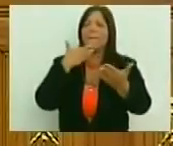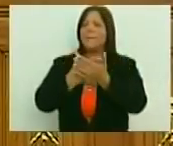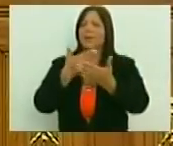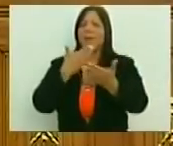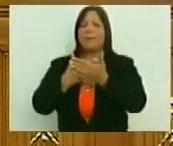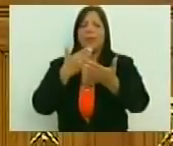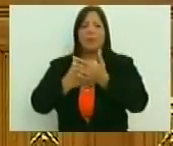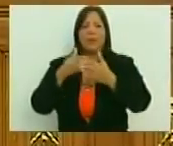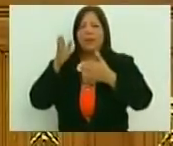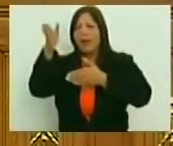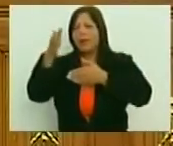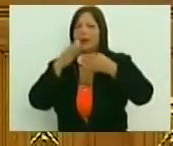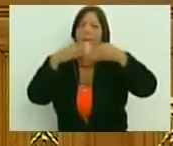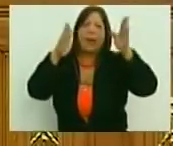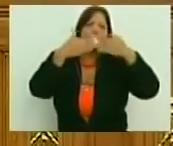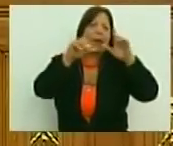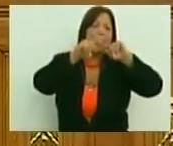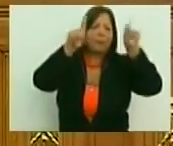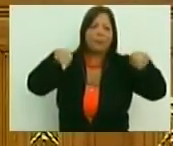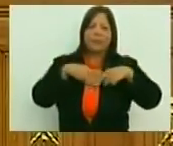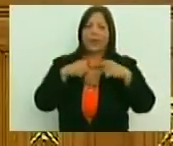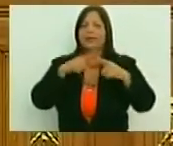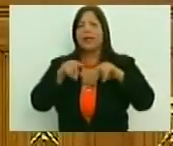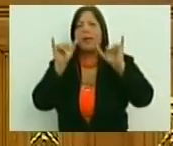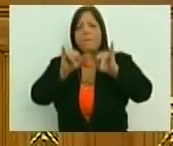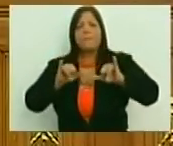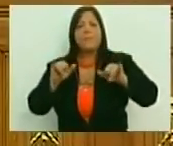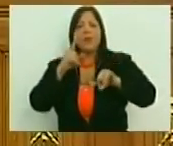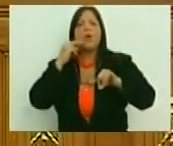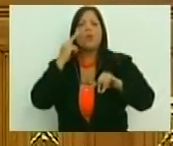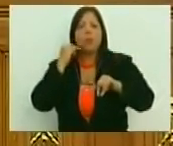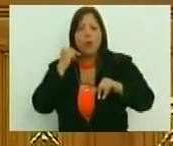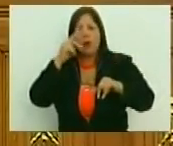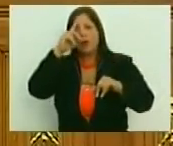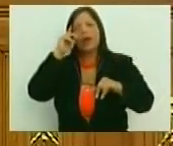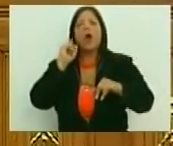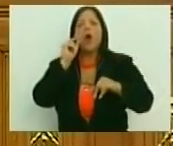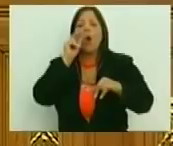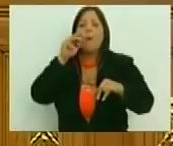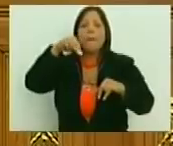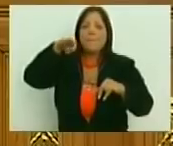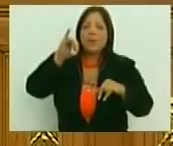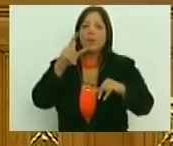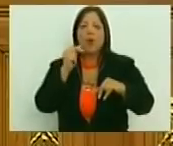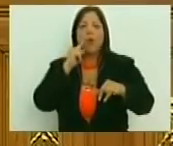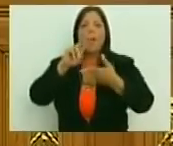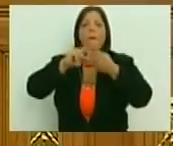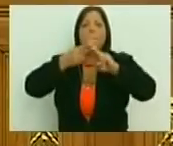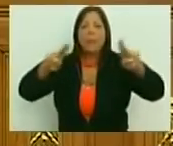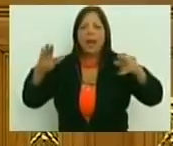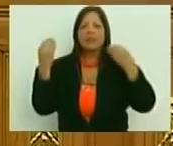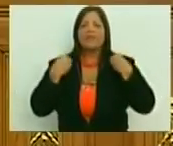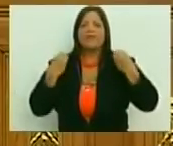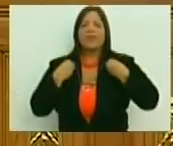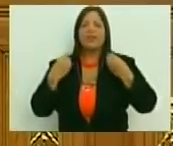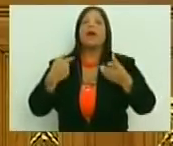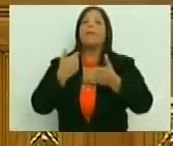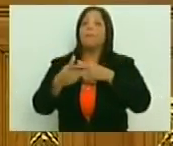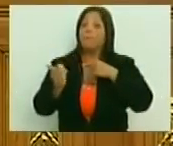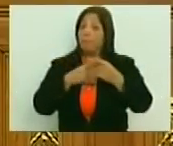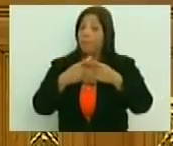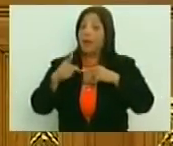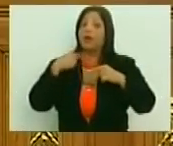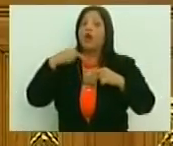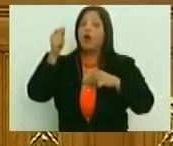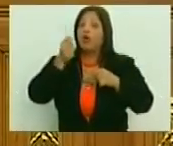Entramos por una ventana, salimos por la otra. Y ahí está Mimú Vargas ayudándonos con la Fundación Por la Paz y Por la Vida. Pero, ¿qué pasa? El gran